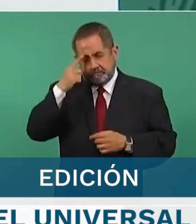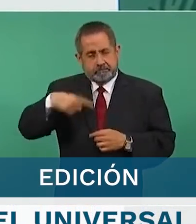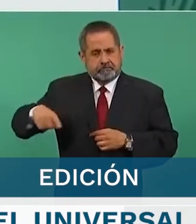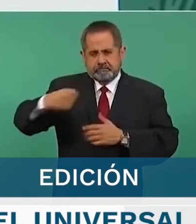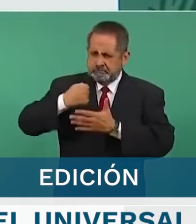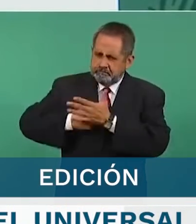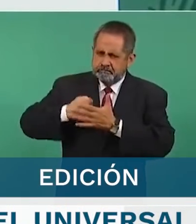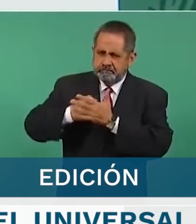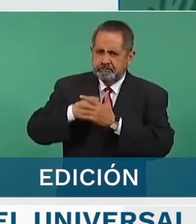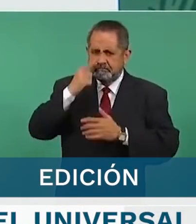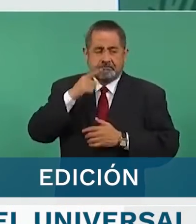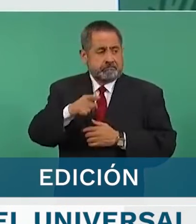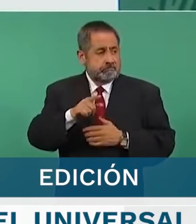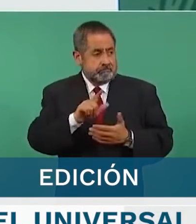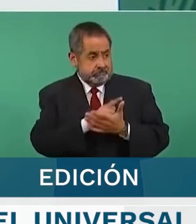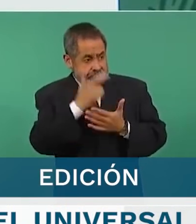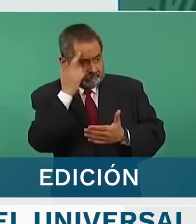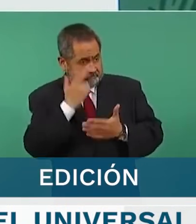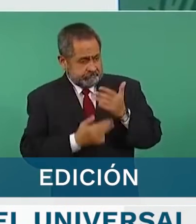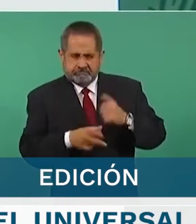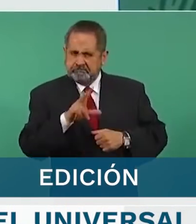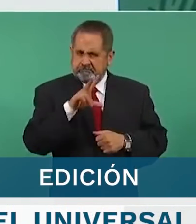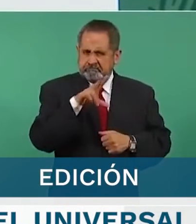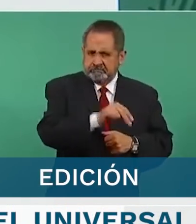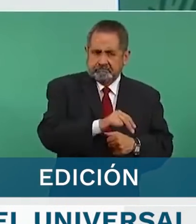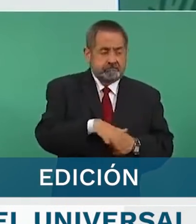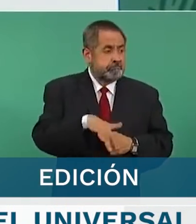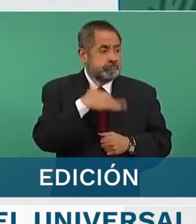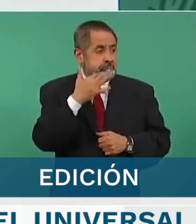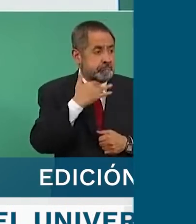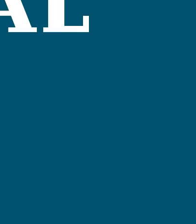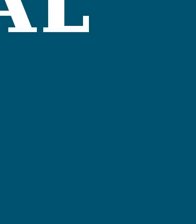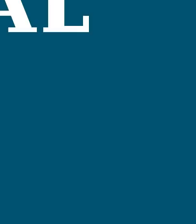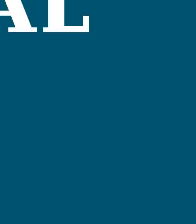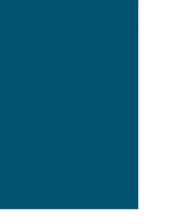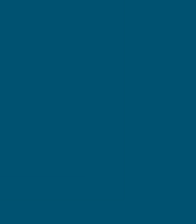a la ilegalidad, al fraude fiscal.